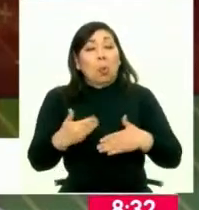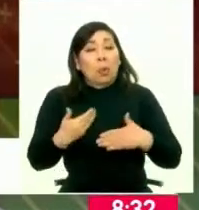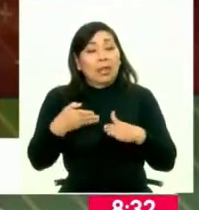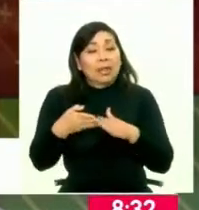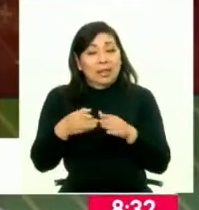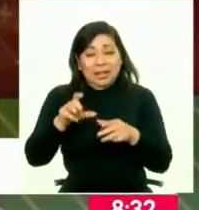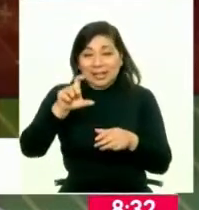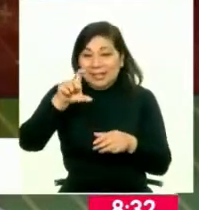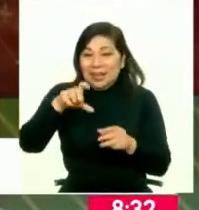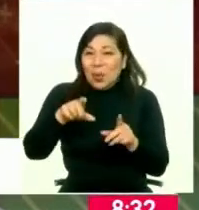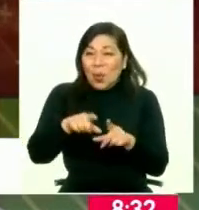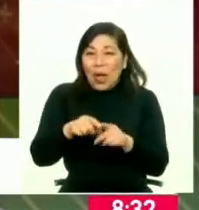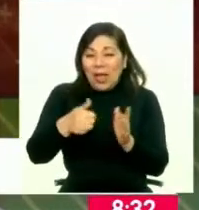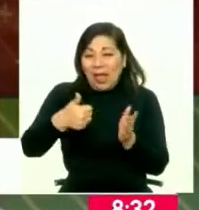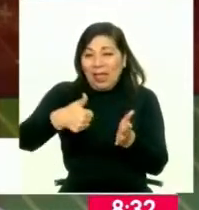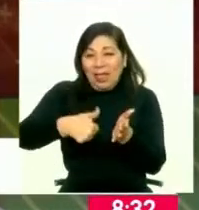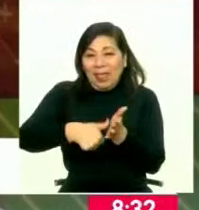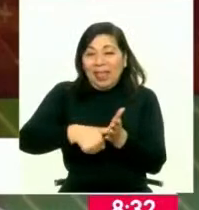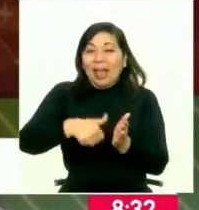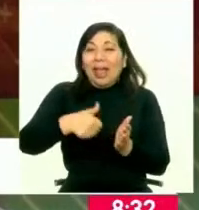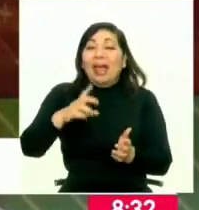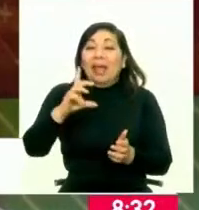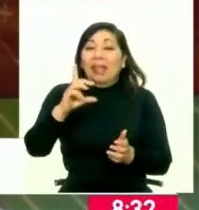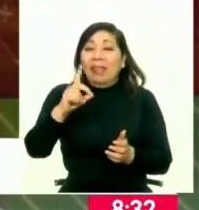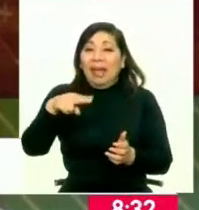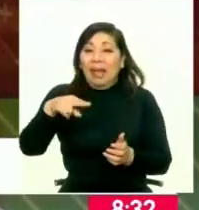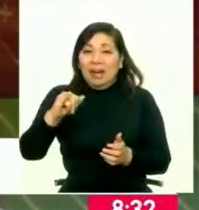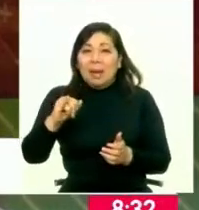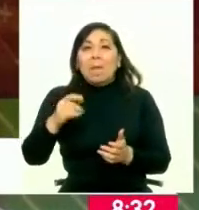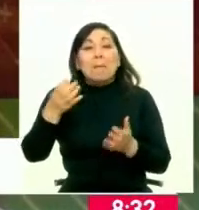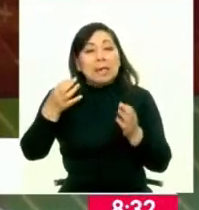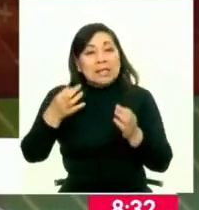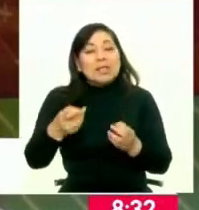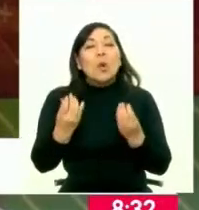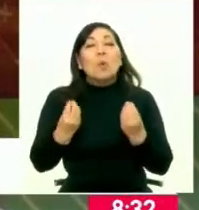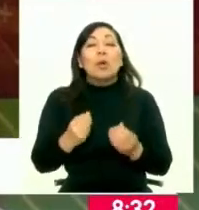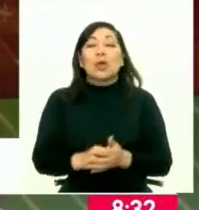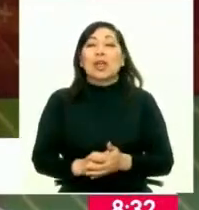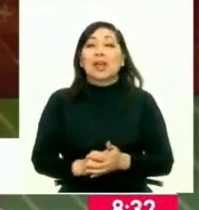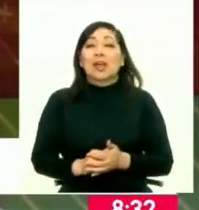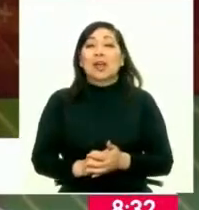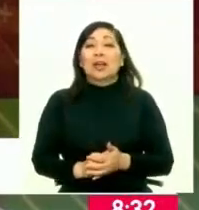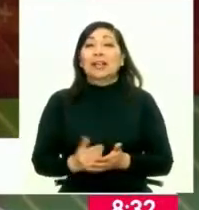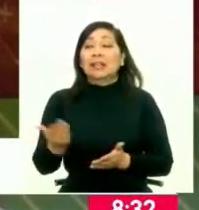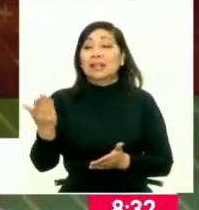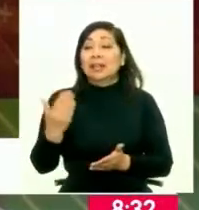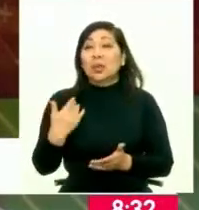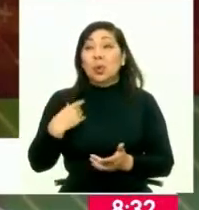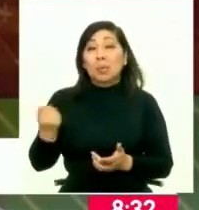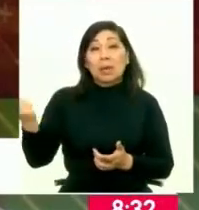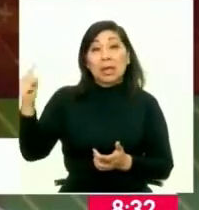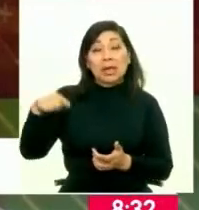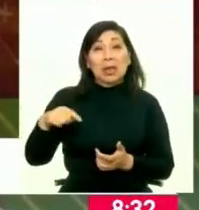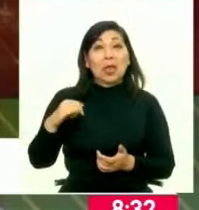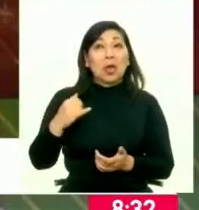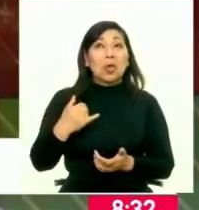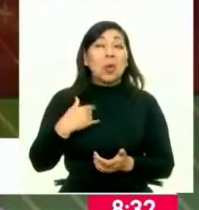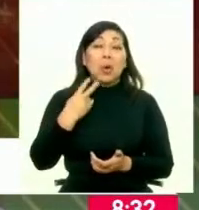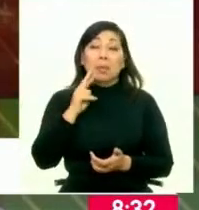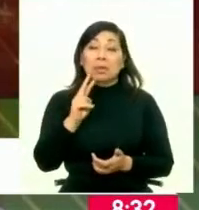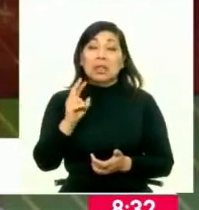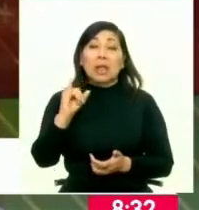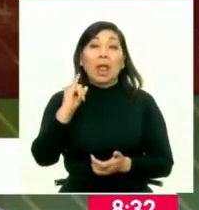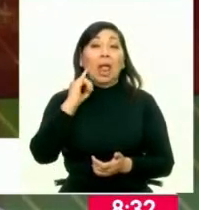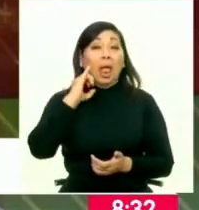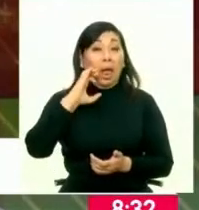este documento nacional de identidad. Porque es un documento mucho más seguro. Pero justamente yo acabo de retornar de la ciudad de Ica, en donde hemos podido ver